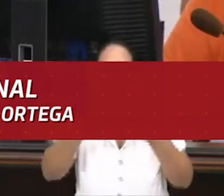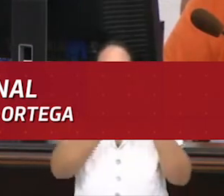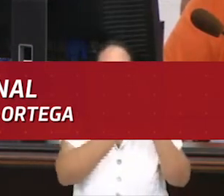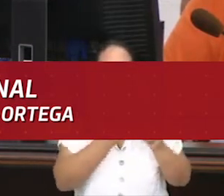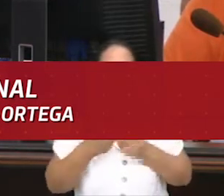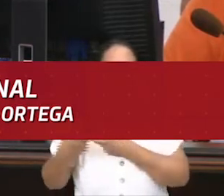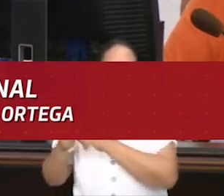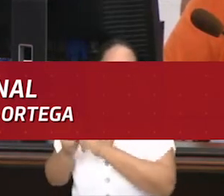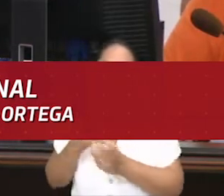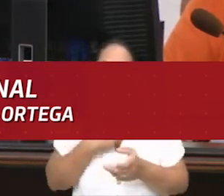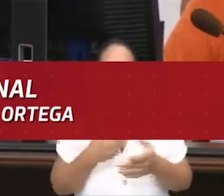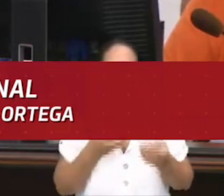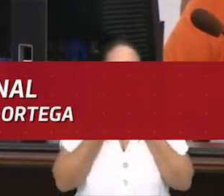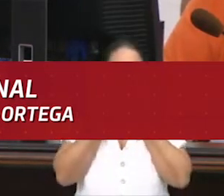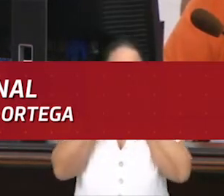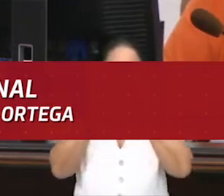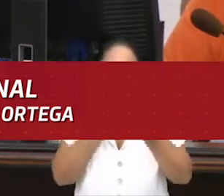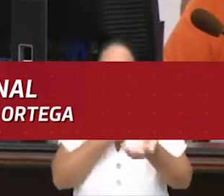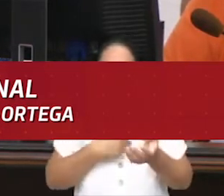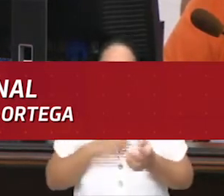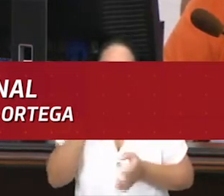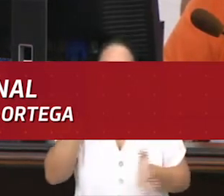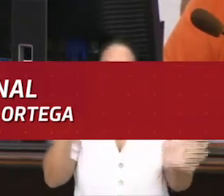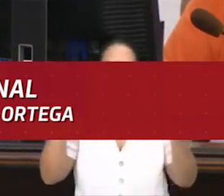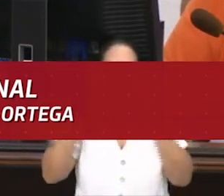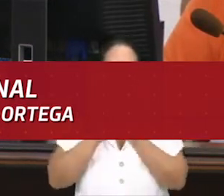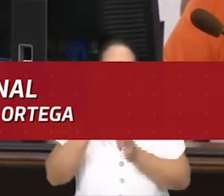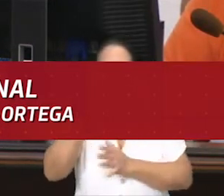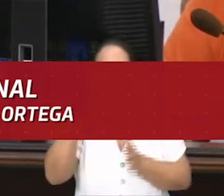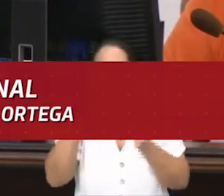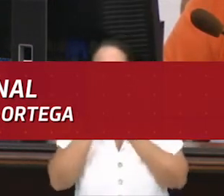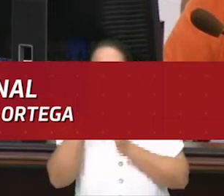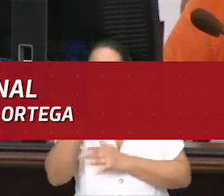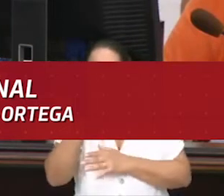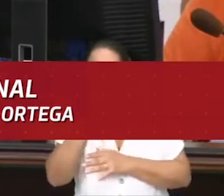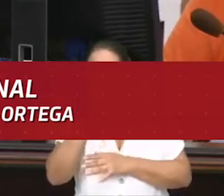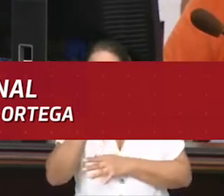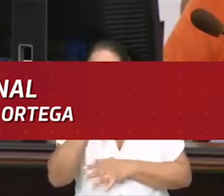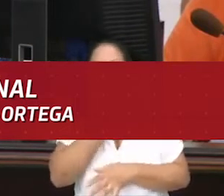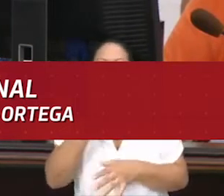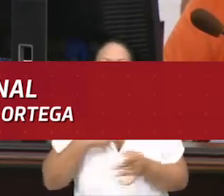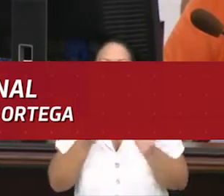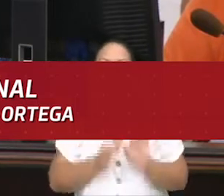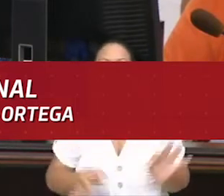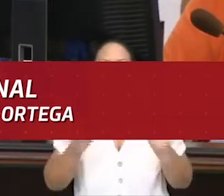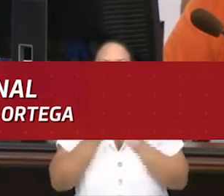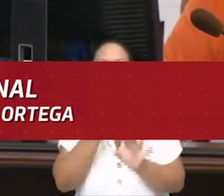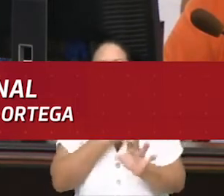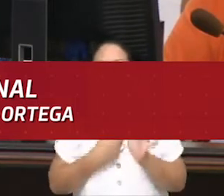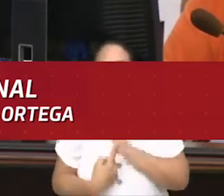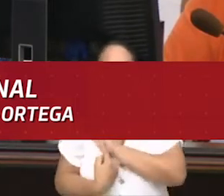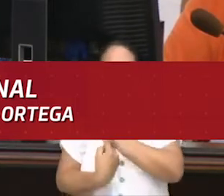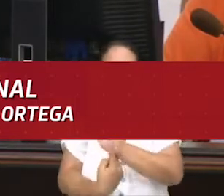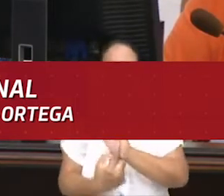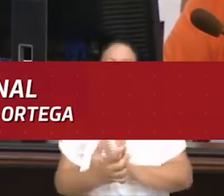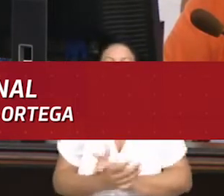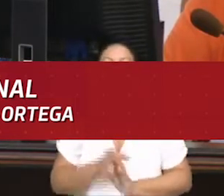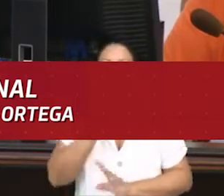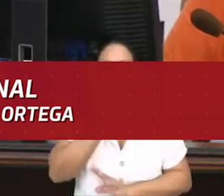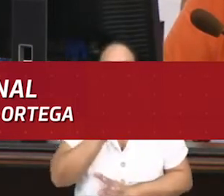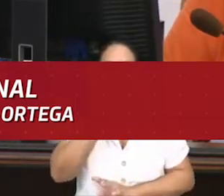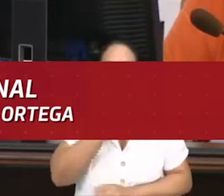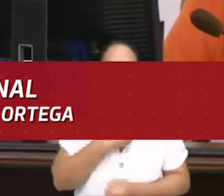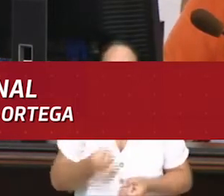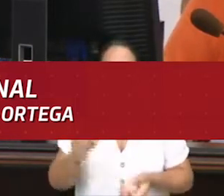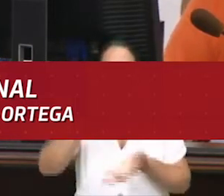violentando lo establecido en la Ley Nº 1115, Ley General de Regulación y Control de Organismos sin Fines de Lucro. Cuatro,